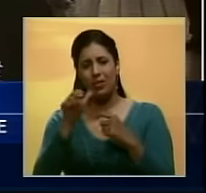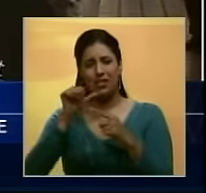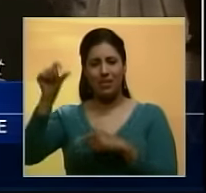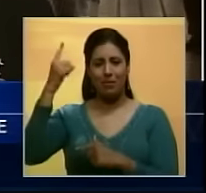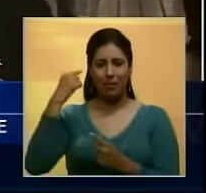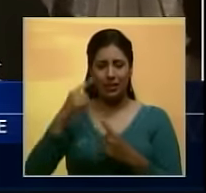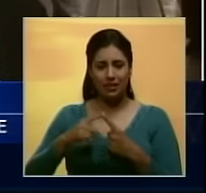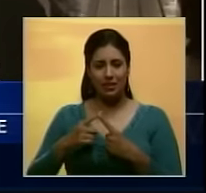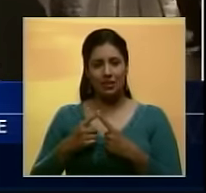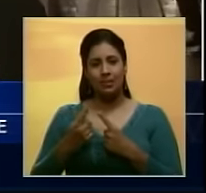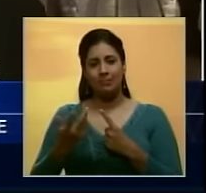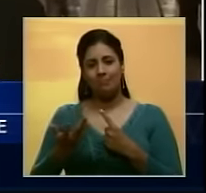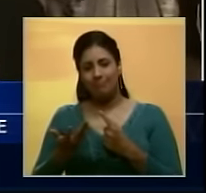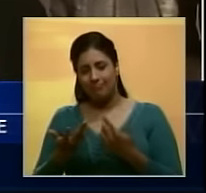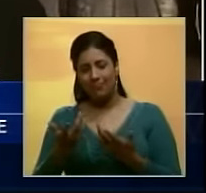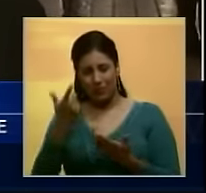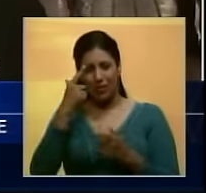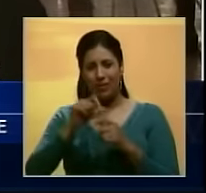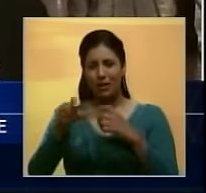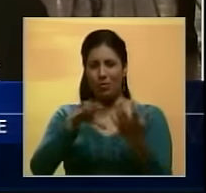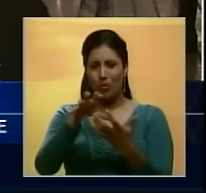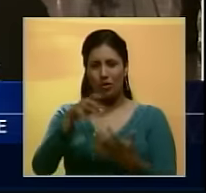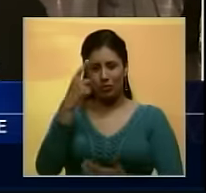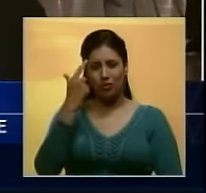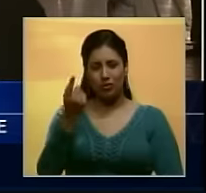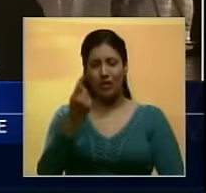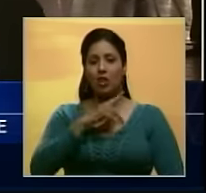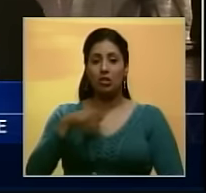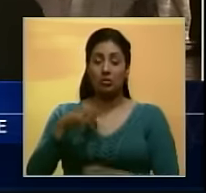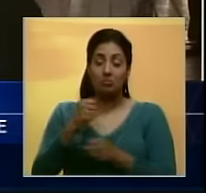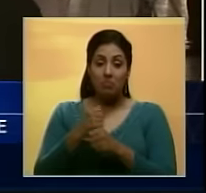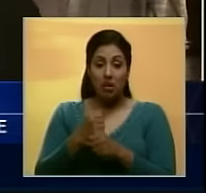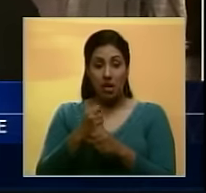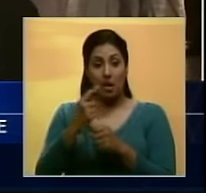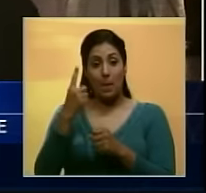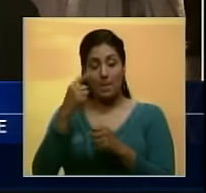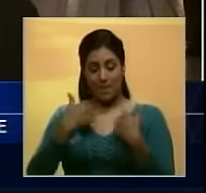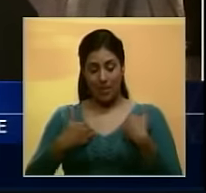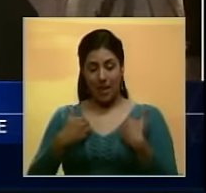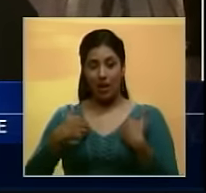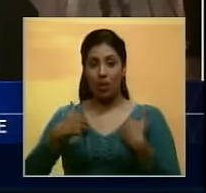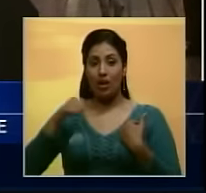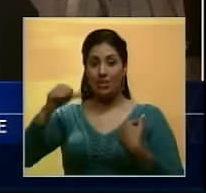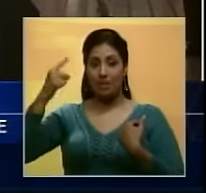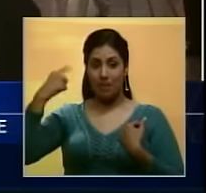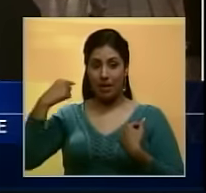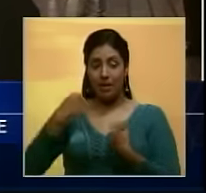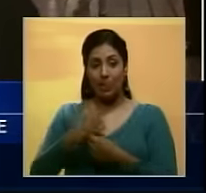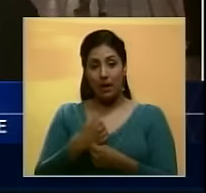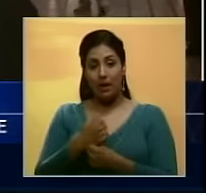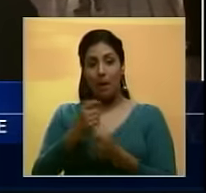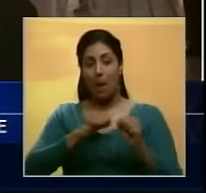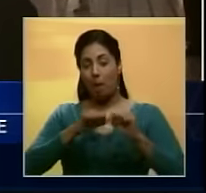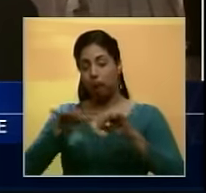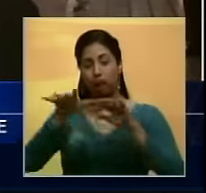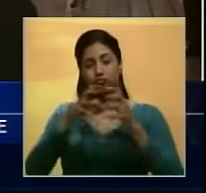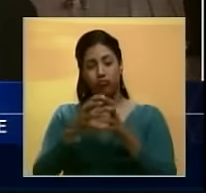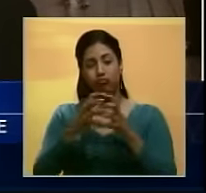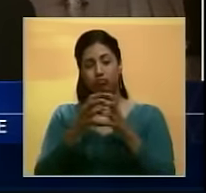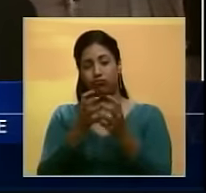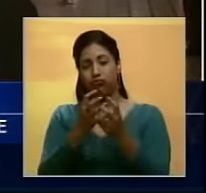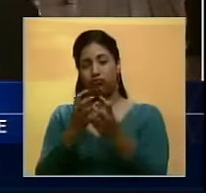pasada. Con la cuestión del efectivo. Nosotros esperamos ya desde el miércoles de la semana pasada tener un movimiento